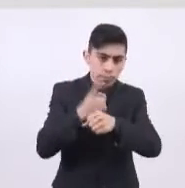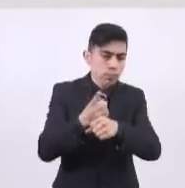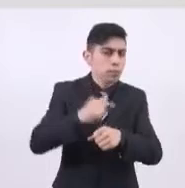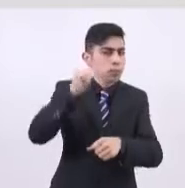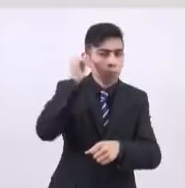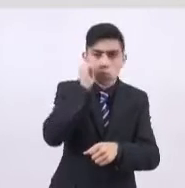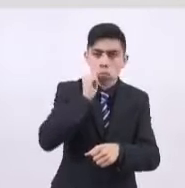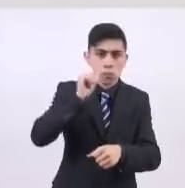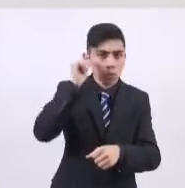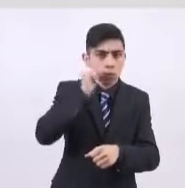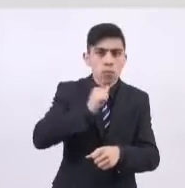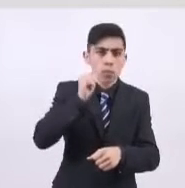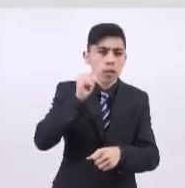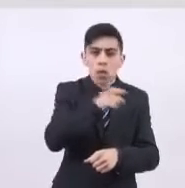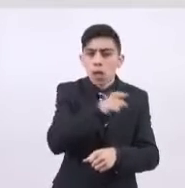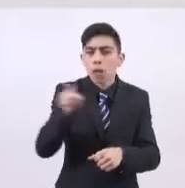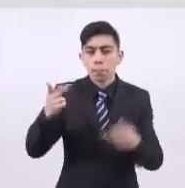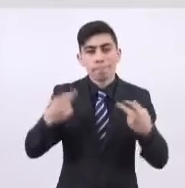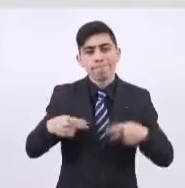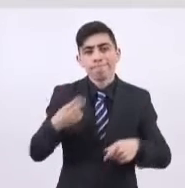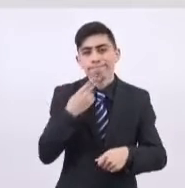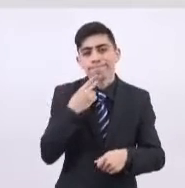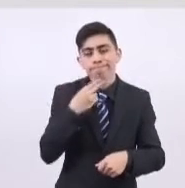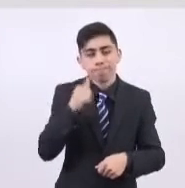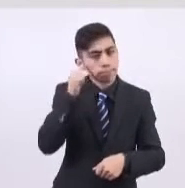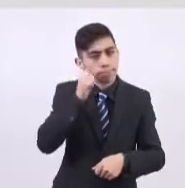ante todo con nuestros usuarios.